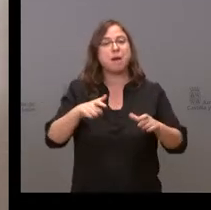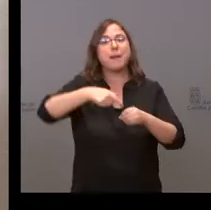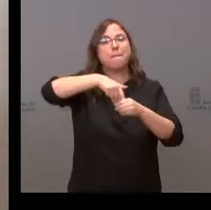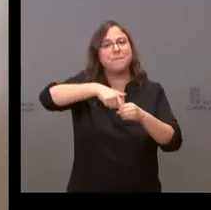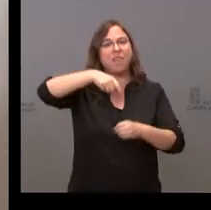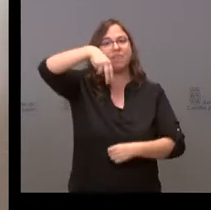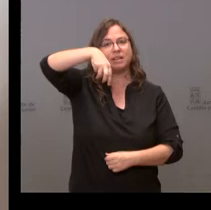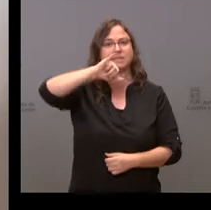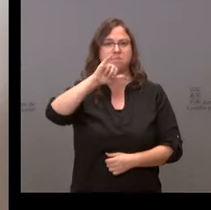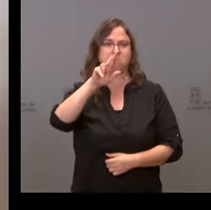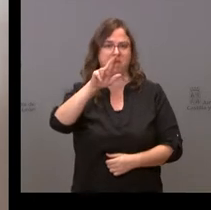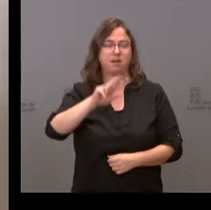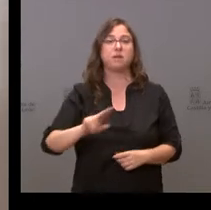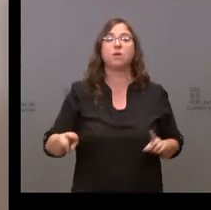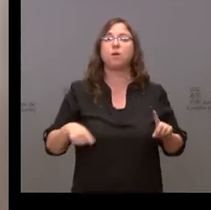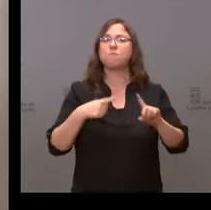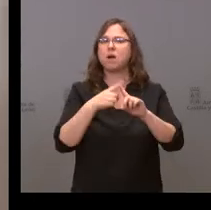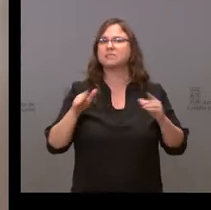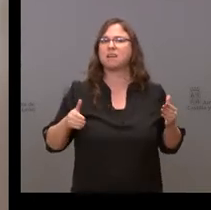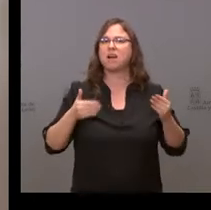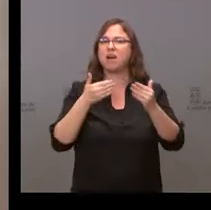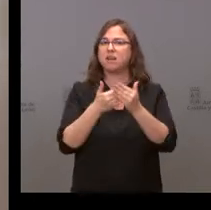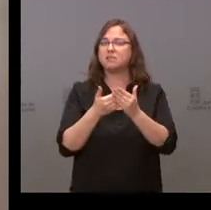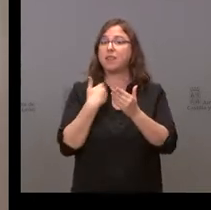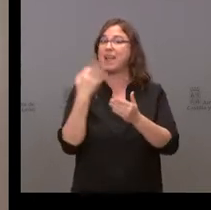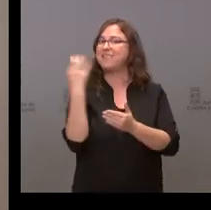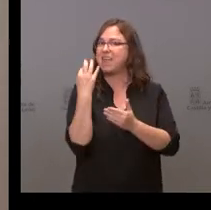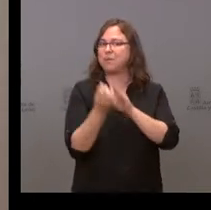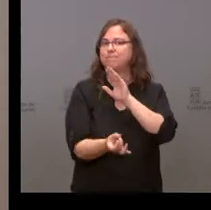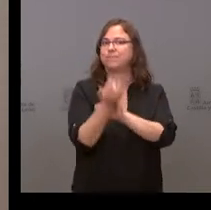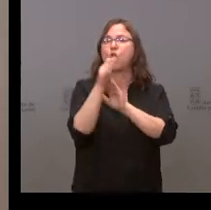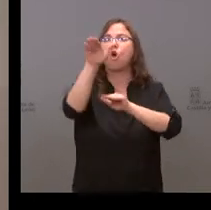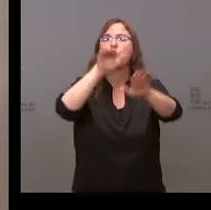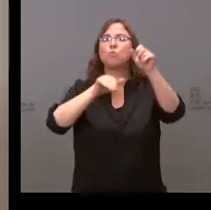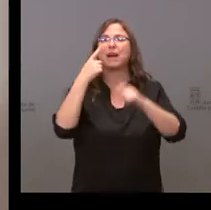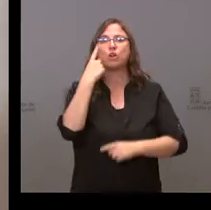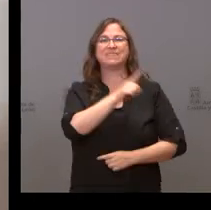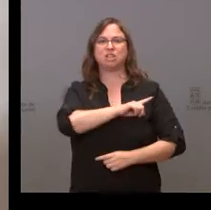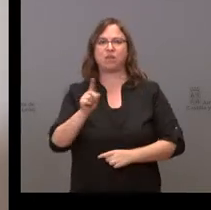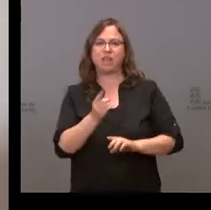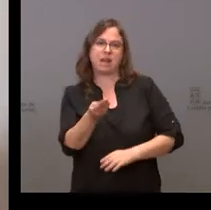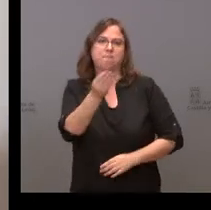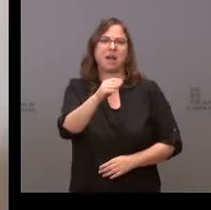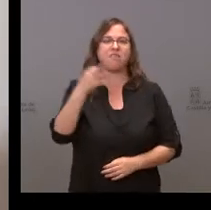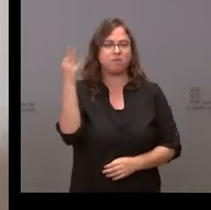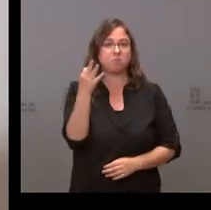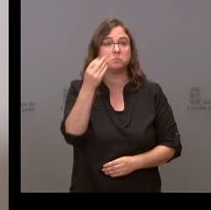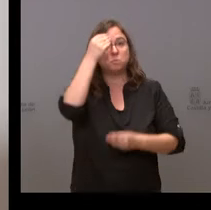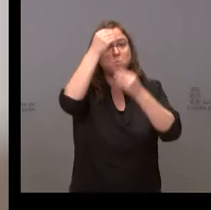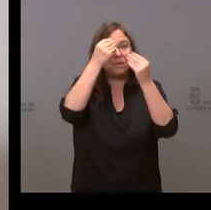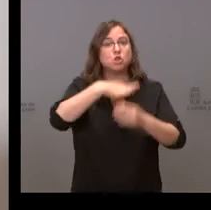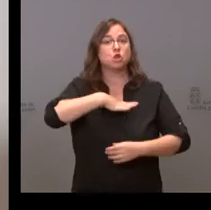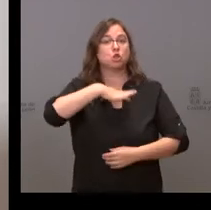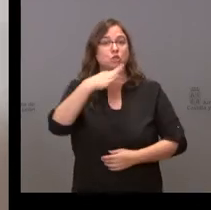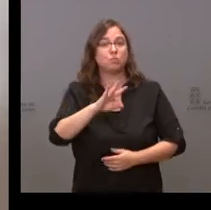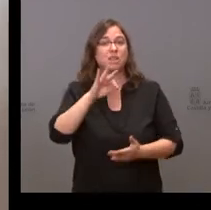que se incremente plazas MIR, incluso que haya una convocatoria extraordinaria. Yo creo que sería posible antes